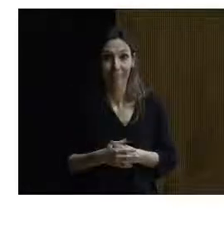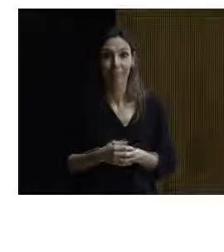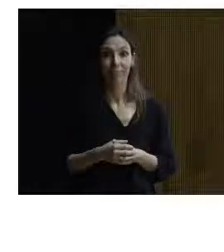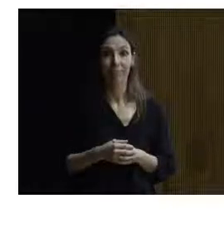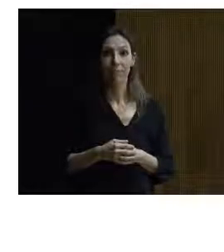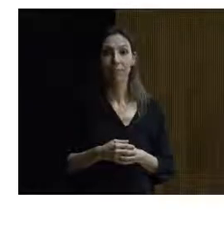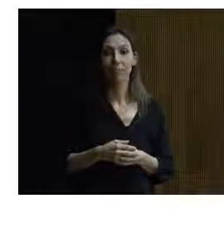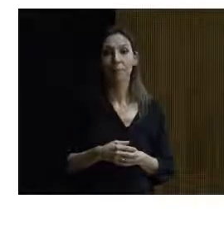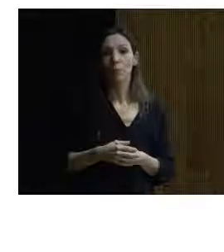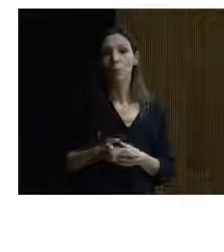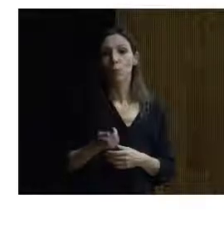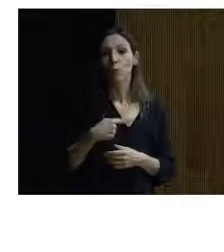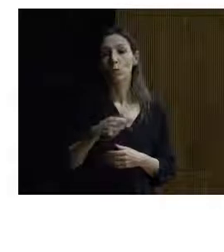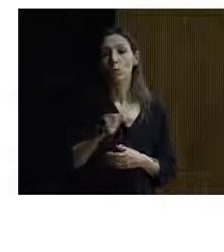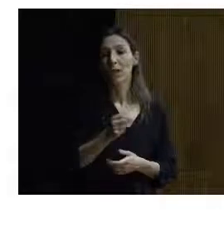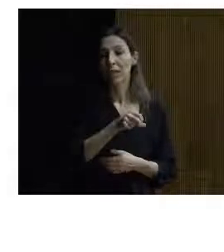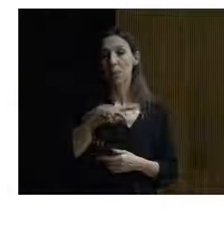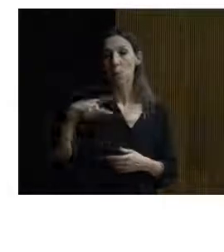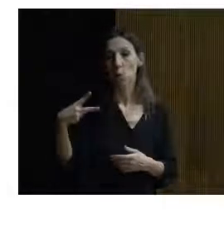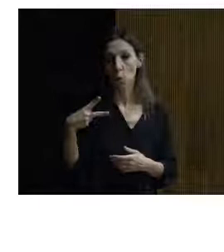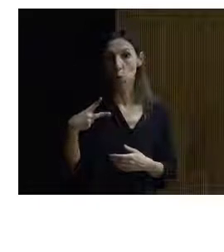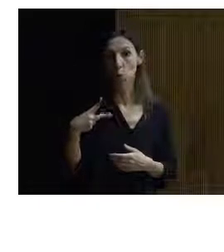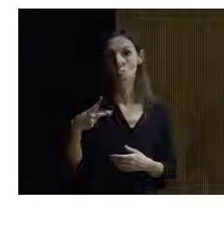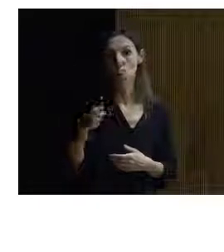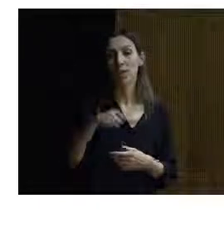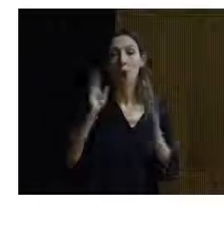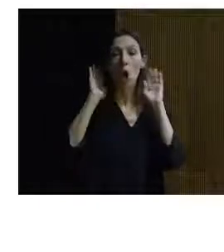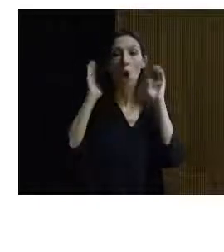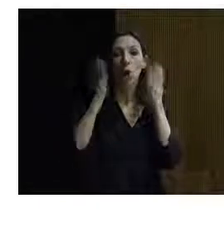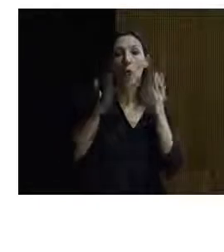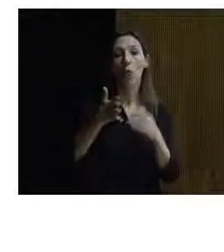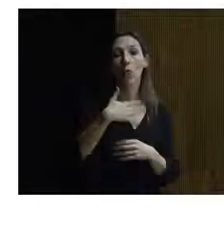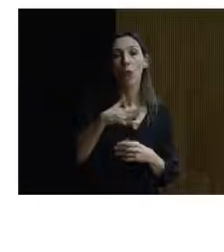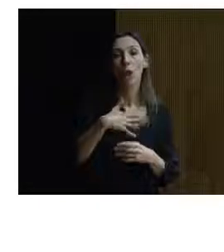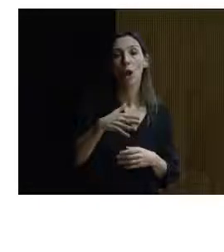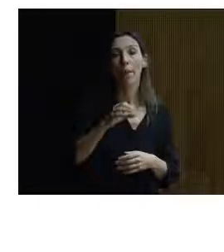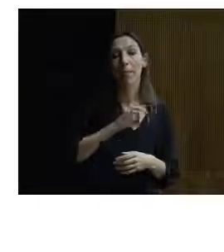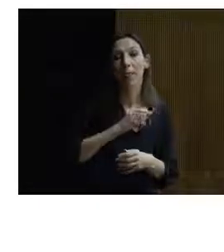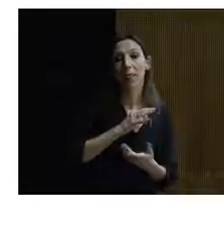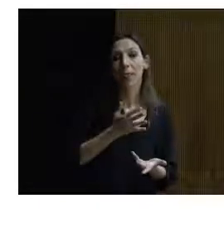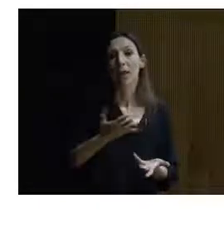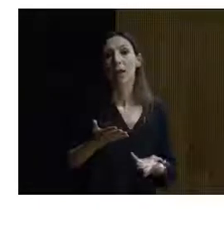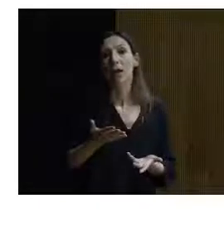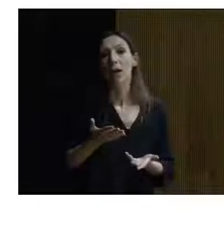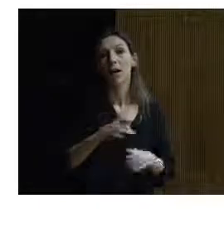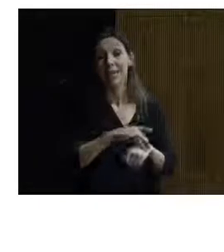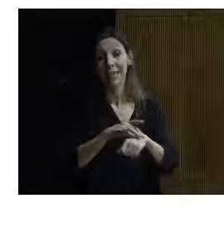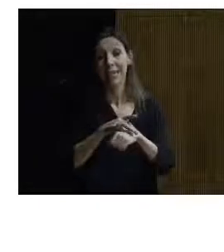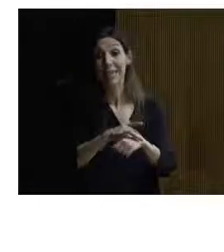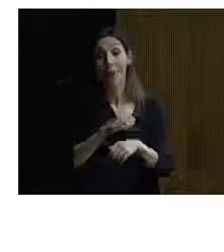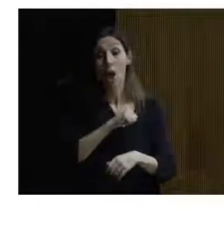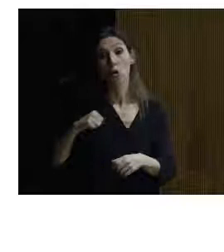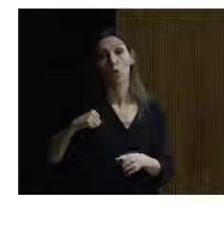Vale, bueno, hemos tenido unos resultados en estos años. Hemos hecho unos congresos en Palencia con unas guías de autoempleo